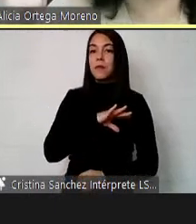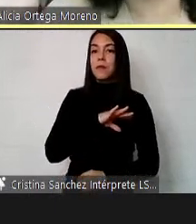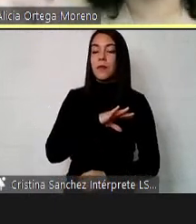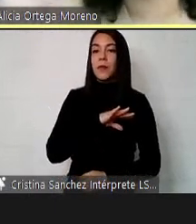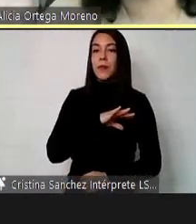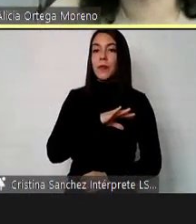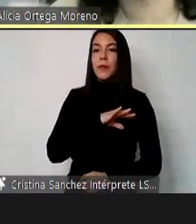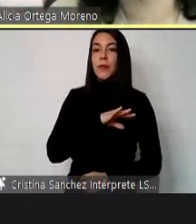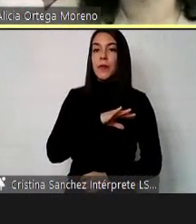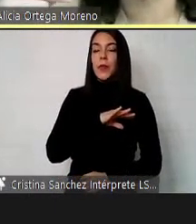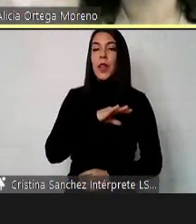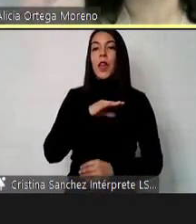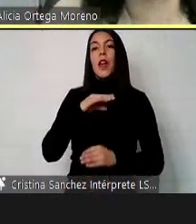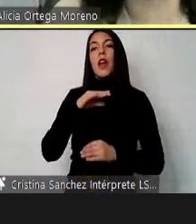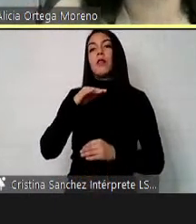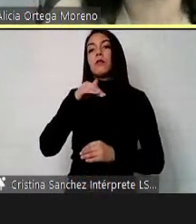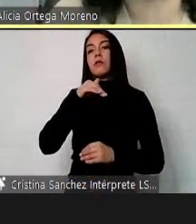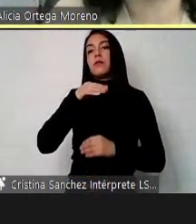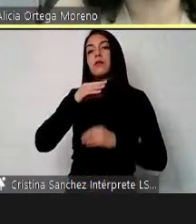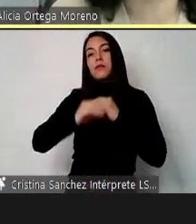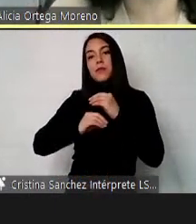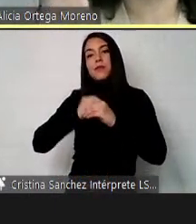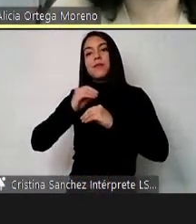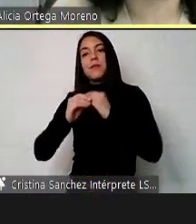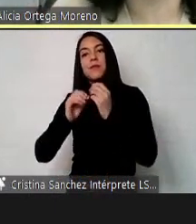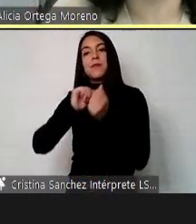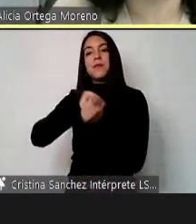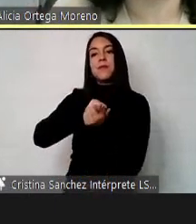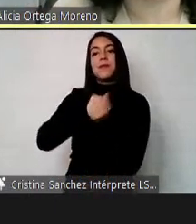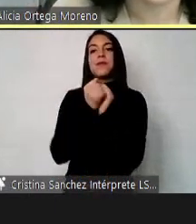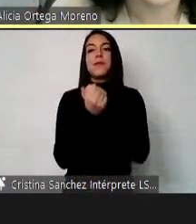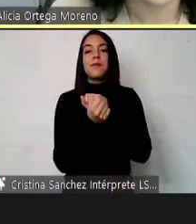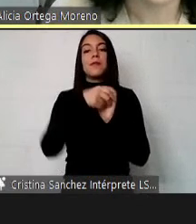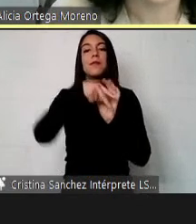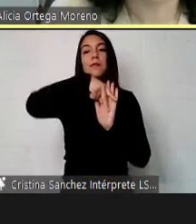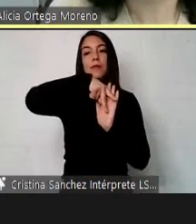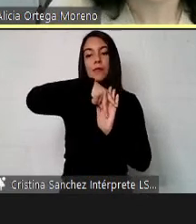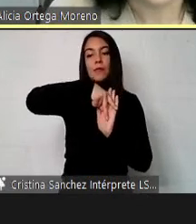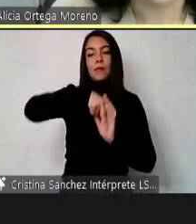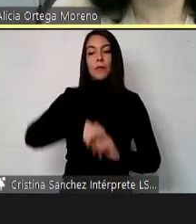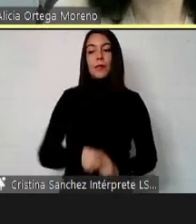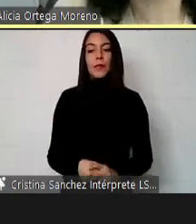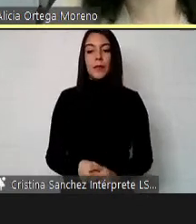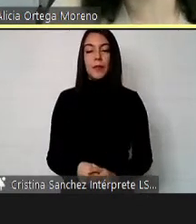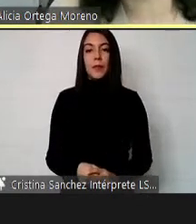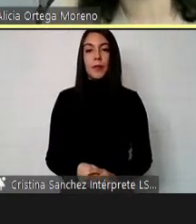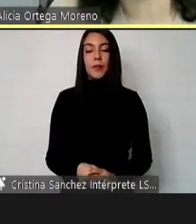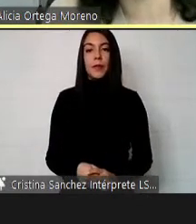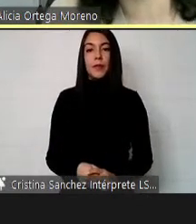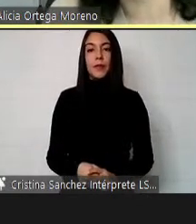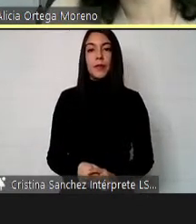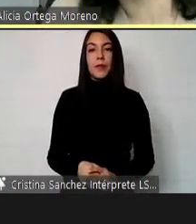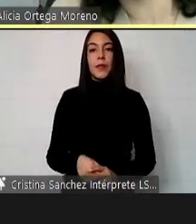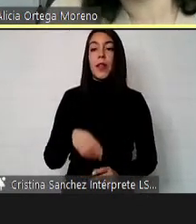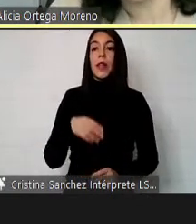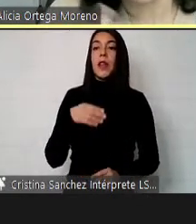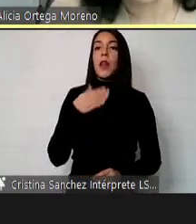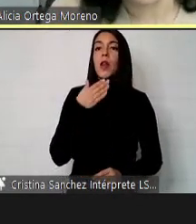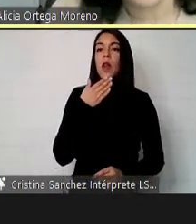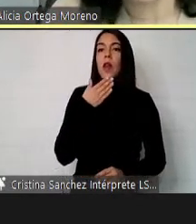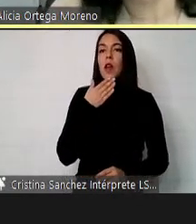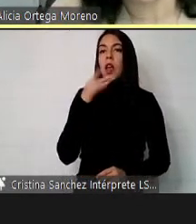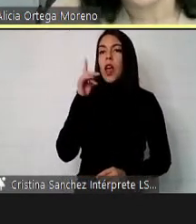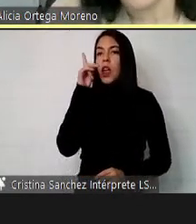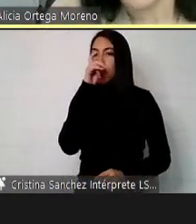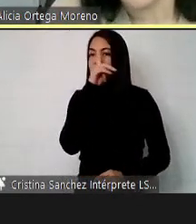en proceso de adecuación normativa, mantenemos la interdicción. incluso lo complejo es que a veces las